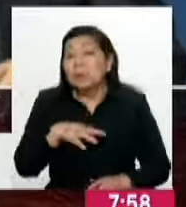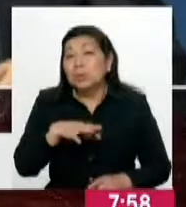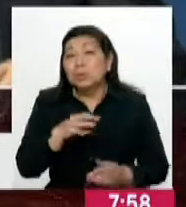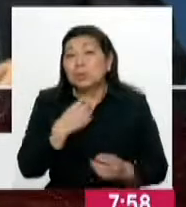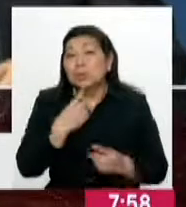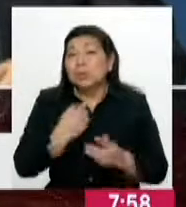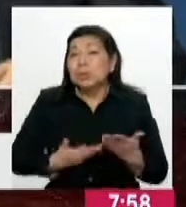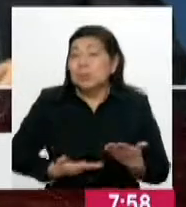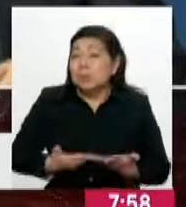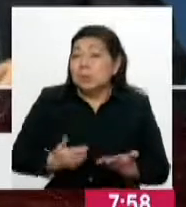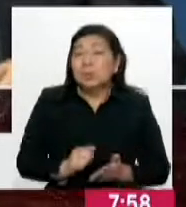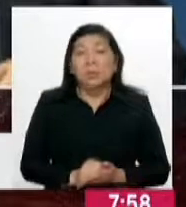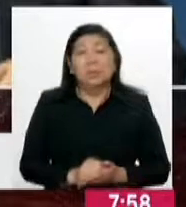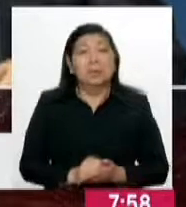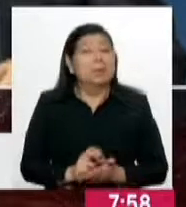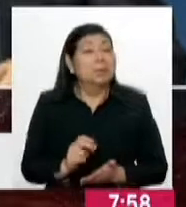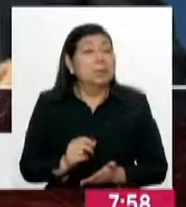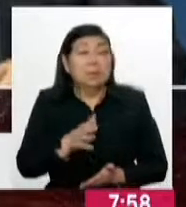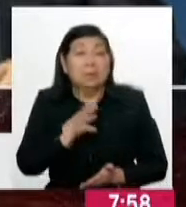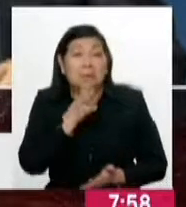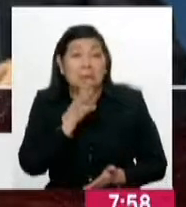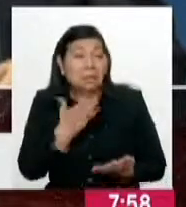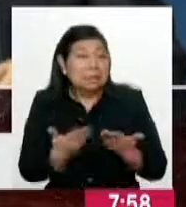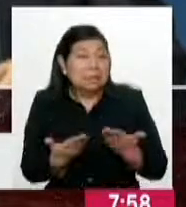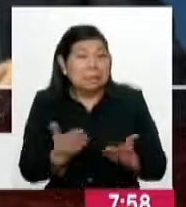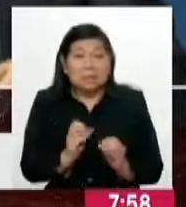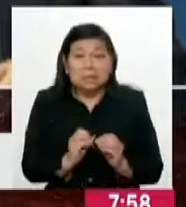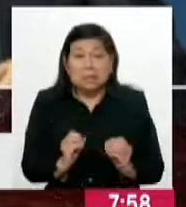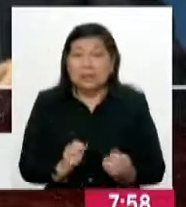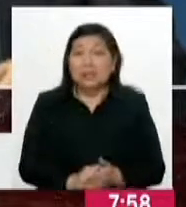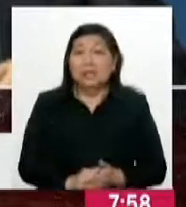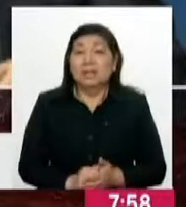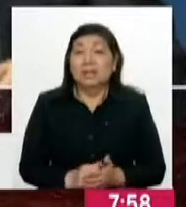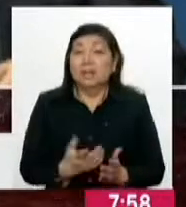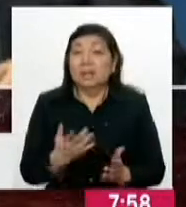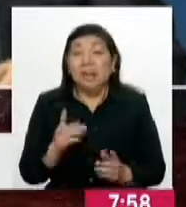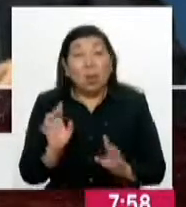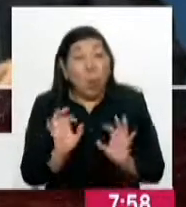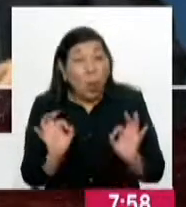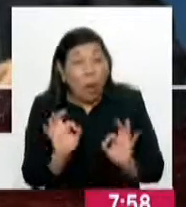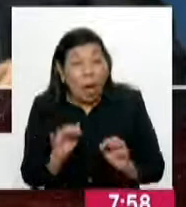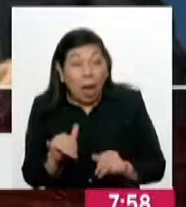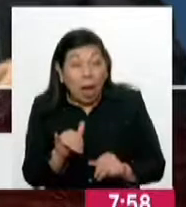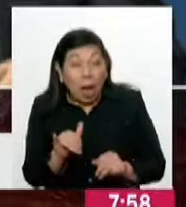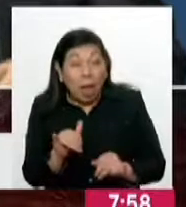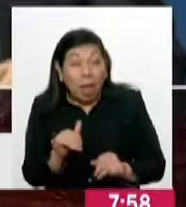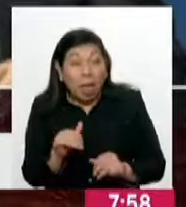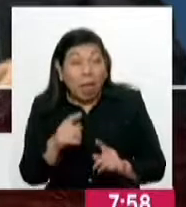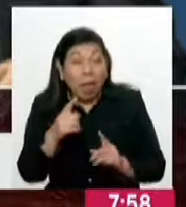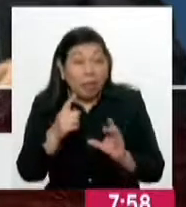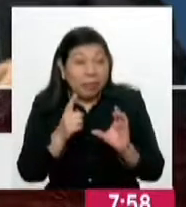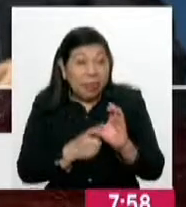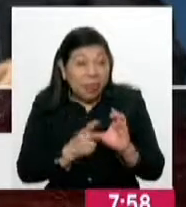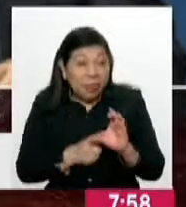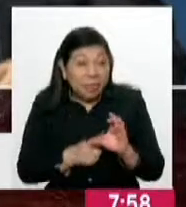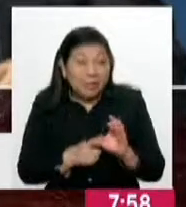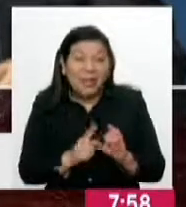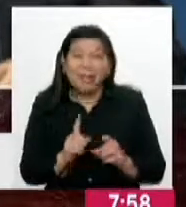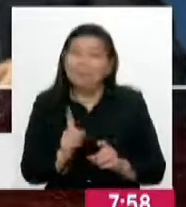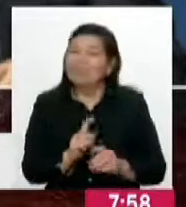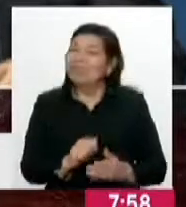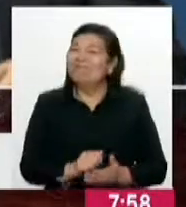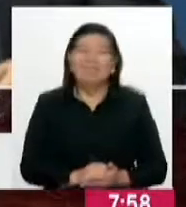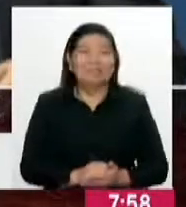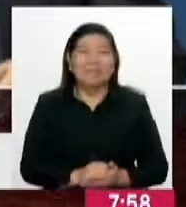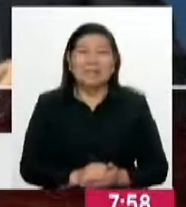ejecución no se parece, ni siquiera se asemeja a un ataque terrorista. El ataque terrorista seguramente